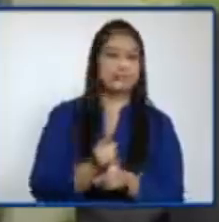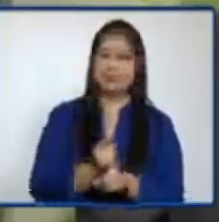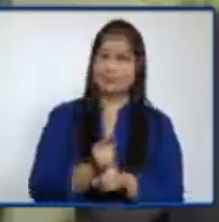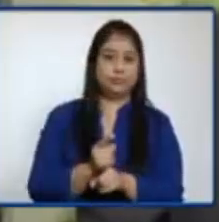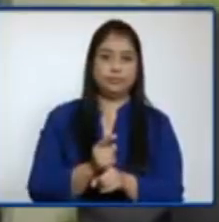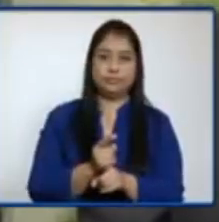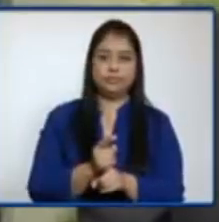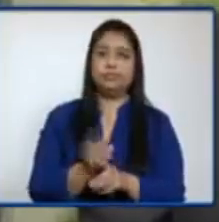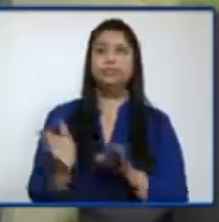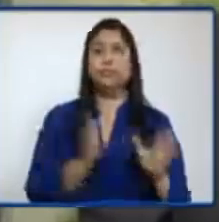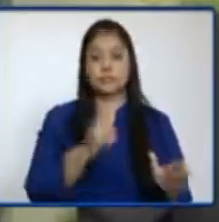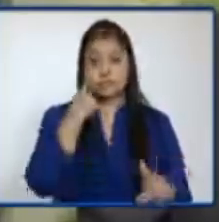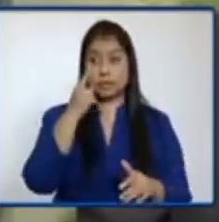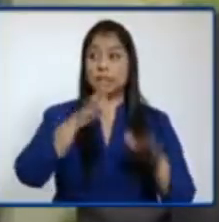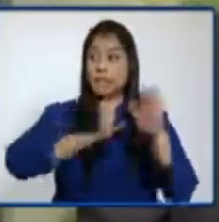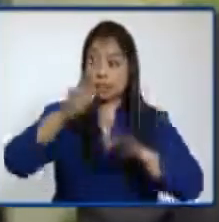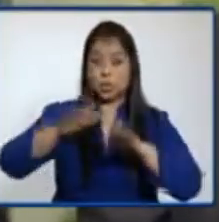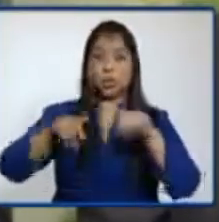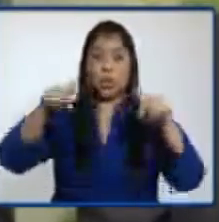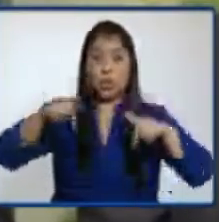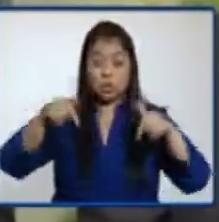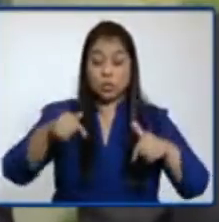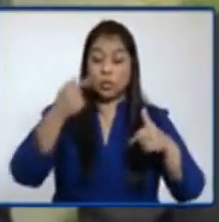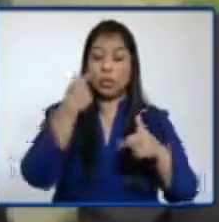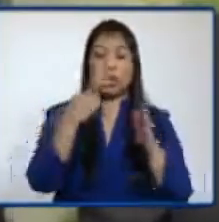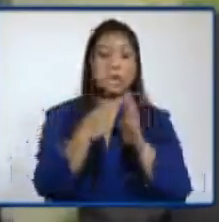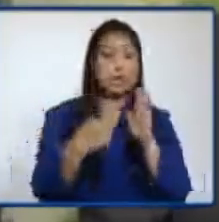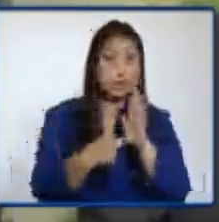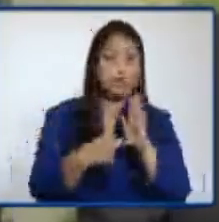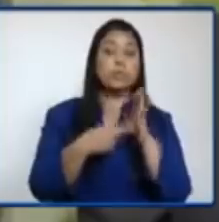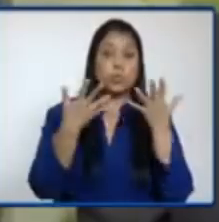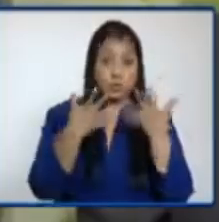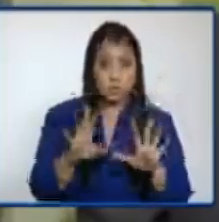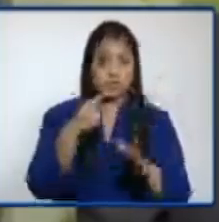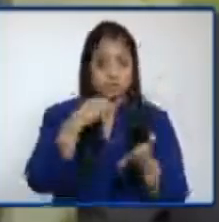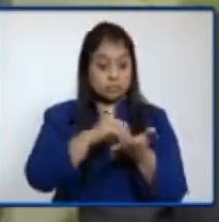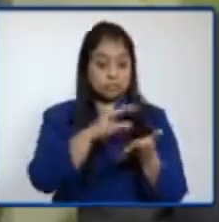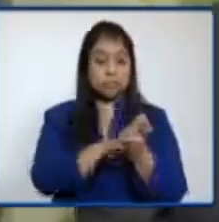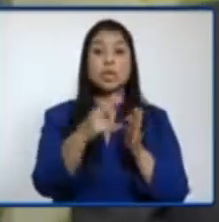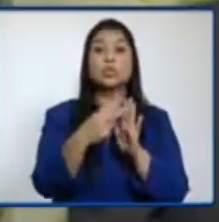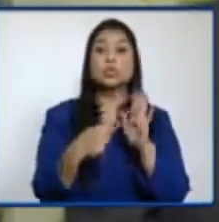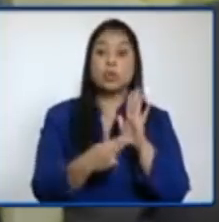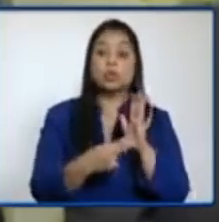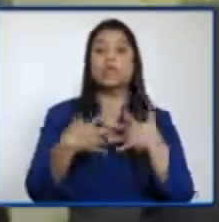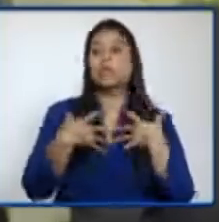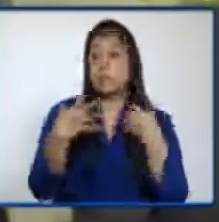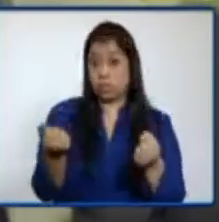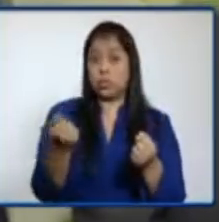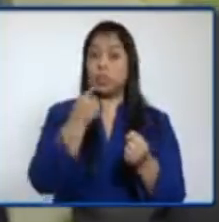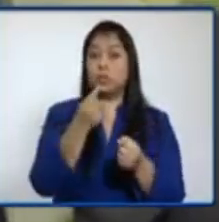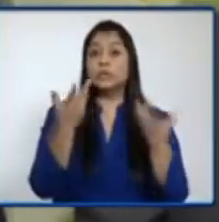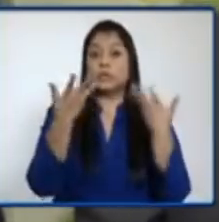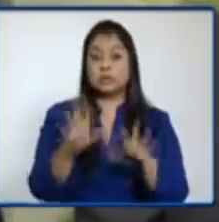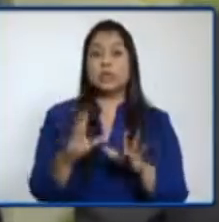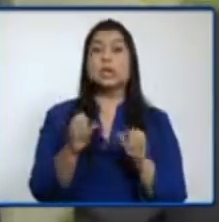regulación actual, el reglamento que complementa las normas de salud y seguridad ocupacional, identificado con el número